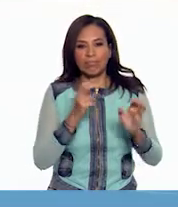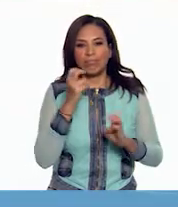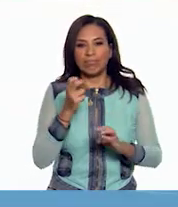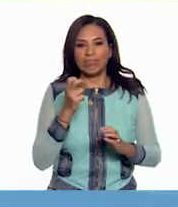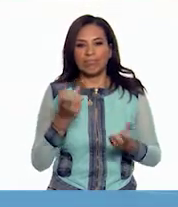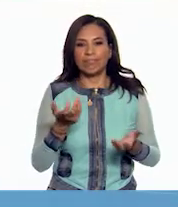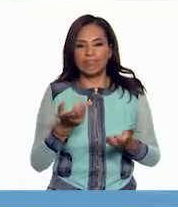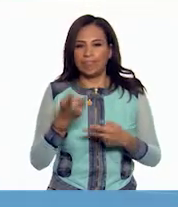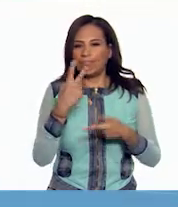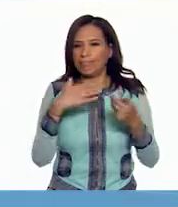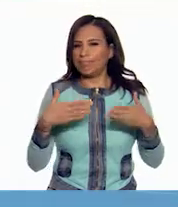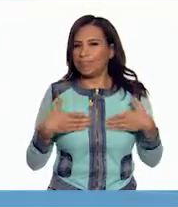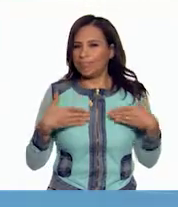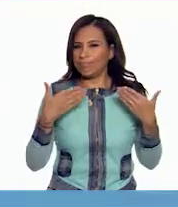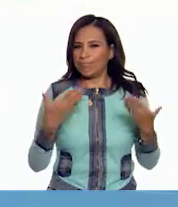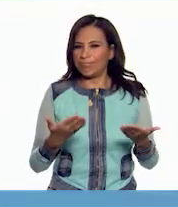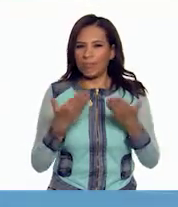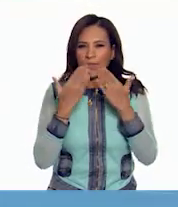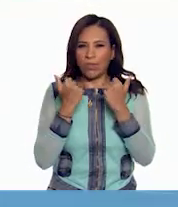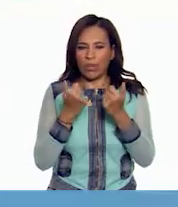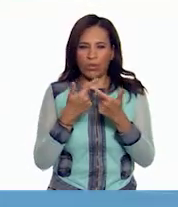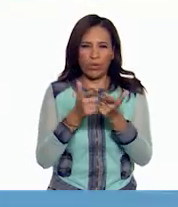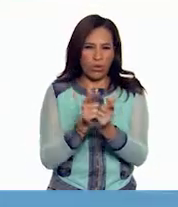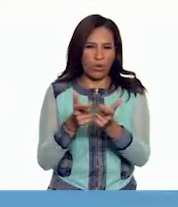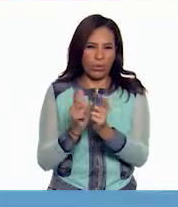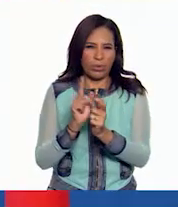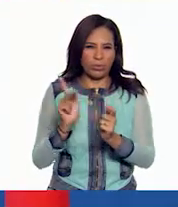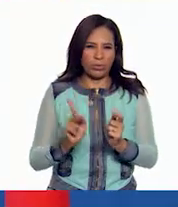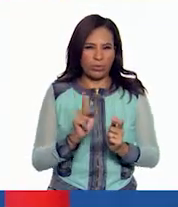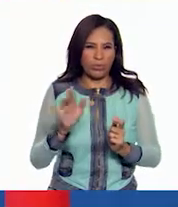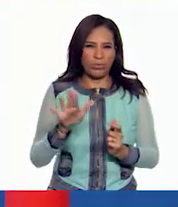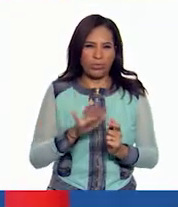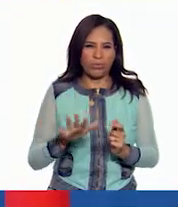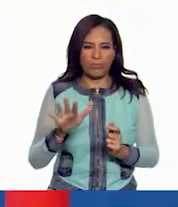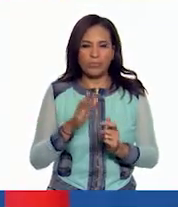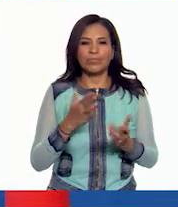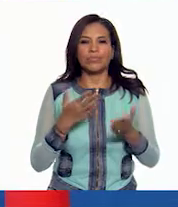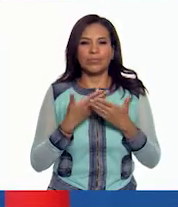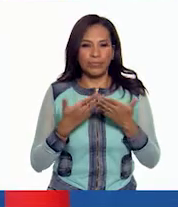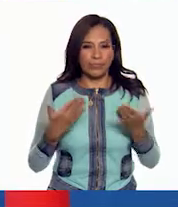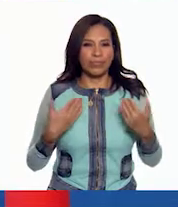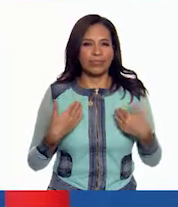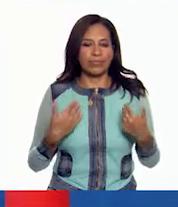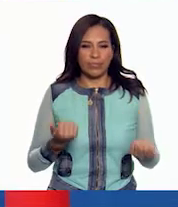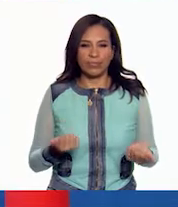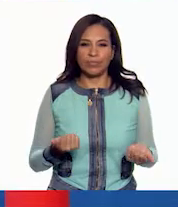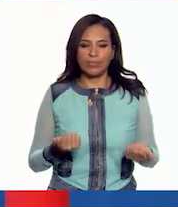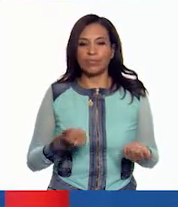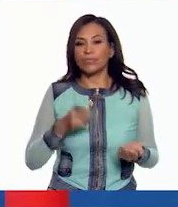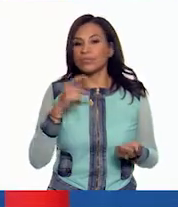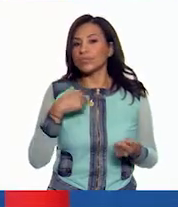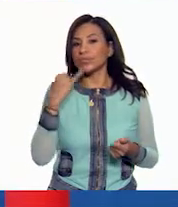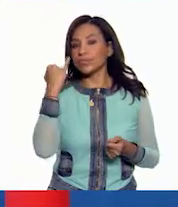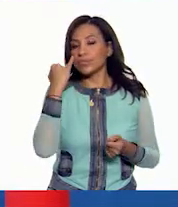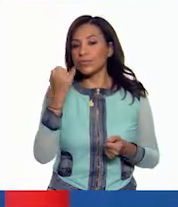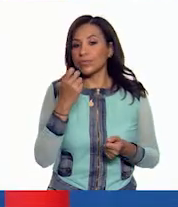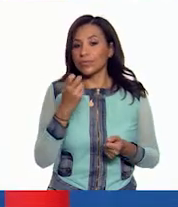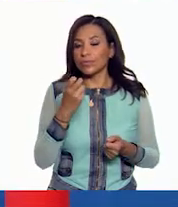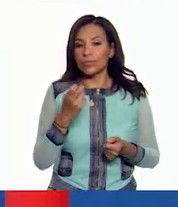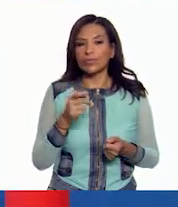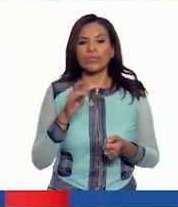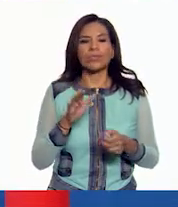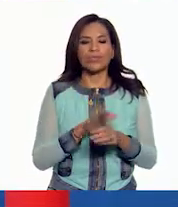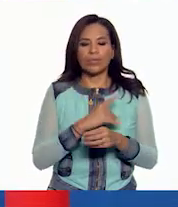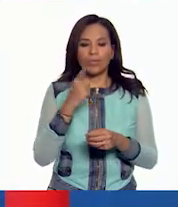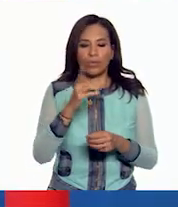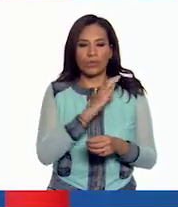generó desconfianza entre algunos sectores de la población. ¡Ah! Ok, ahora lo entiendo. Pero me imagino que aún así el